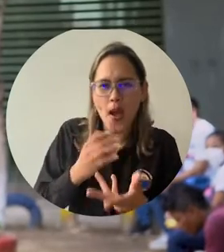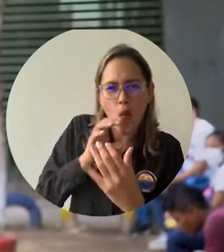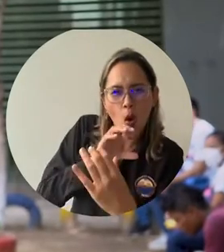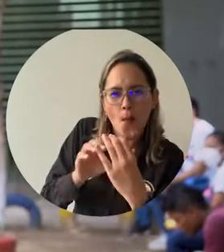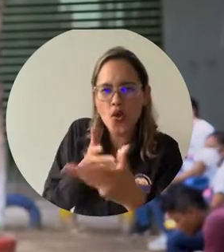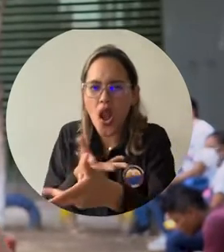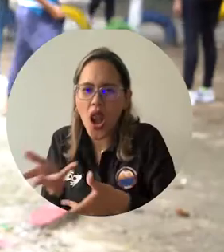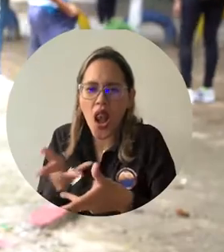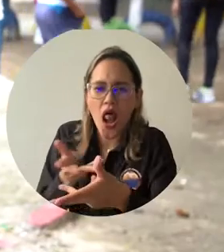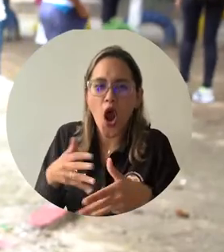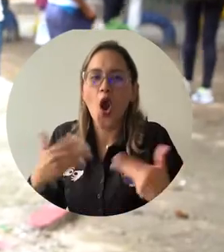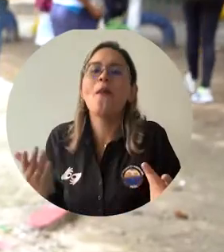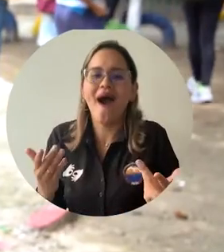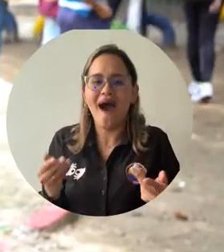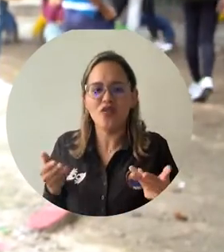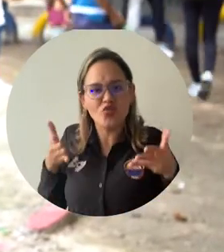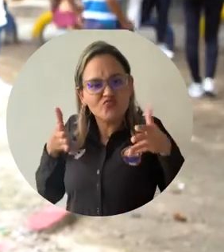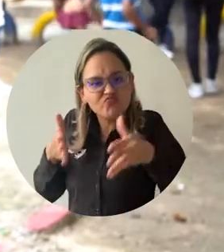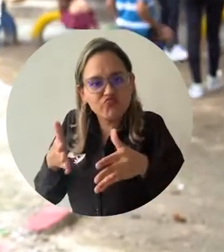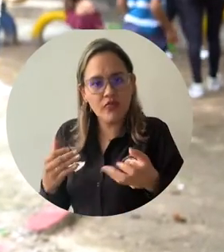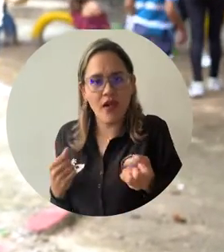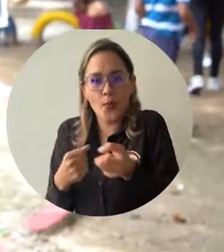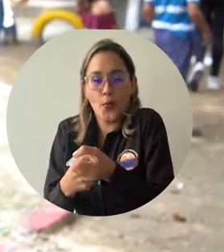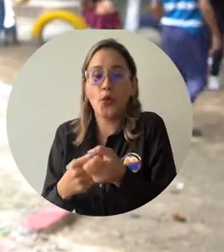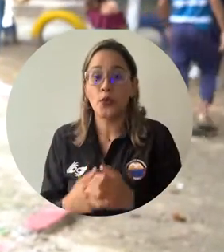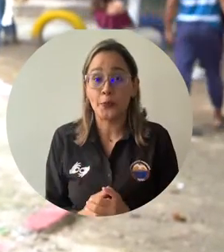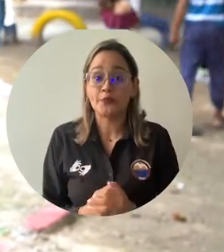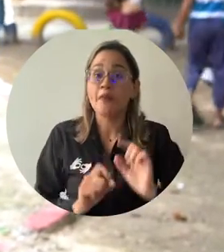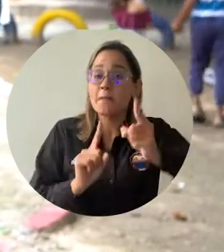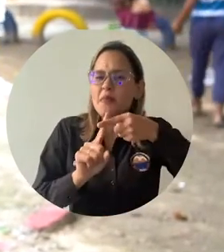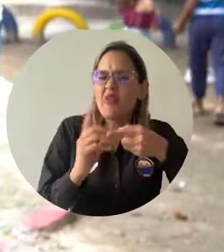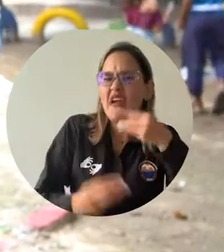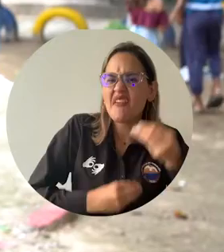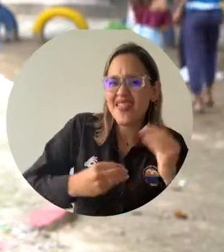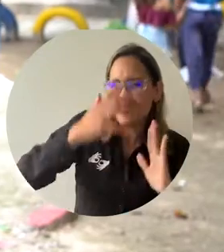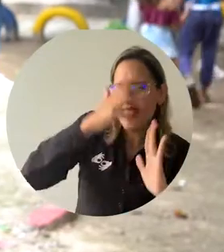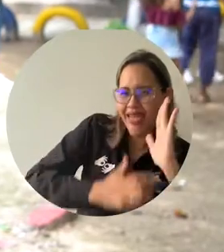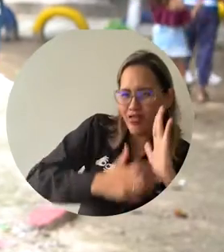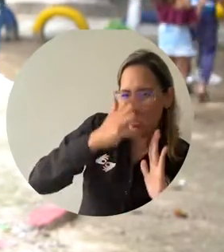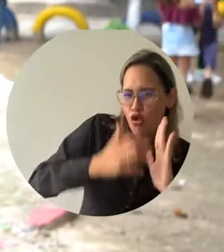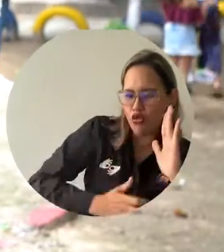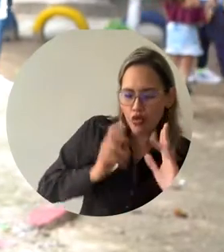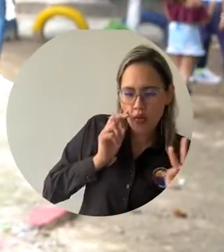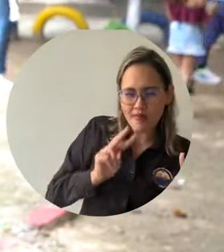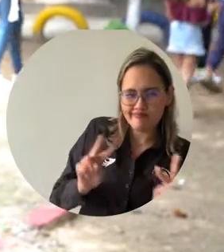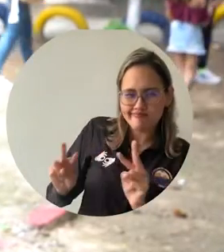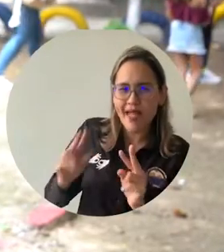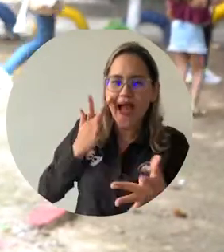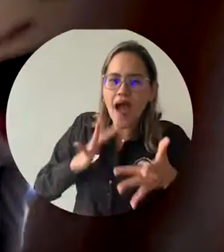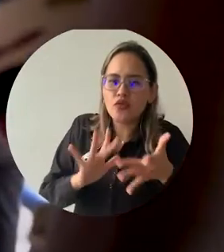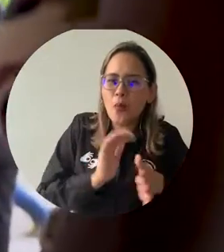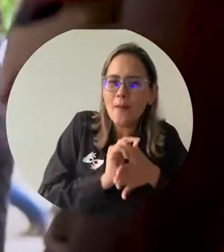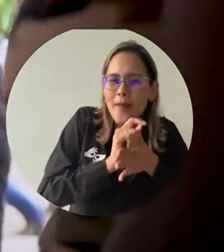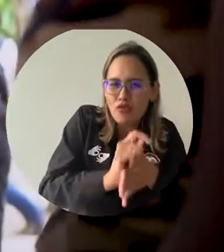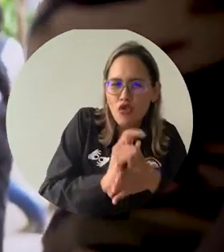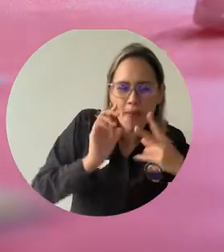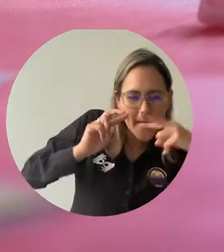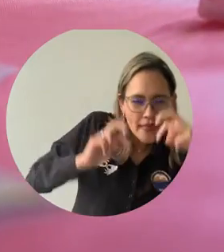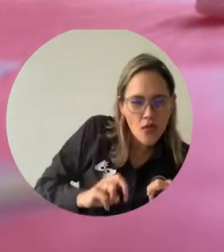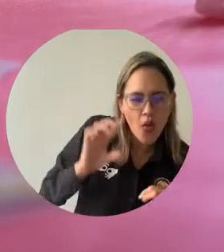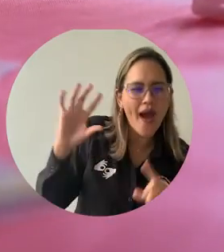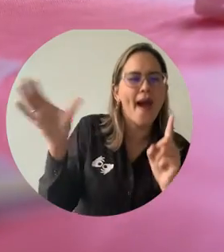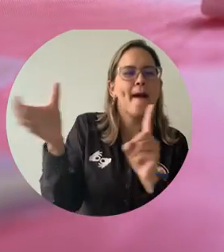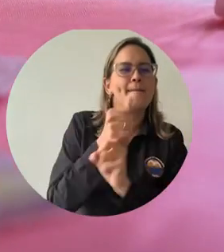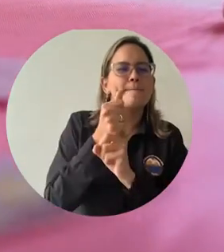abordándolo en estas familias. Estamos interviniendo a las familias principalmente haciendo un diagnóstico con el cual utilizamos ciertas metodologías de investigación